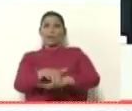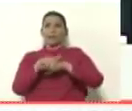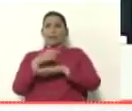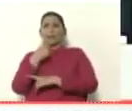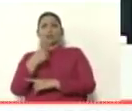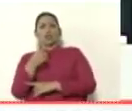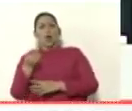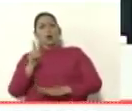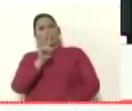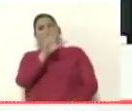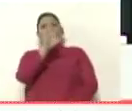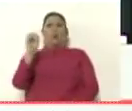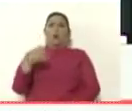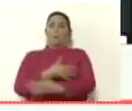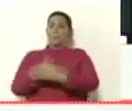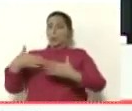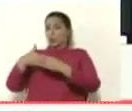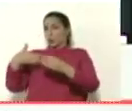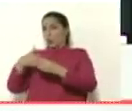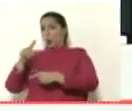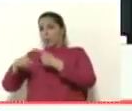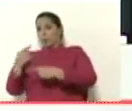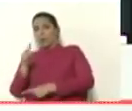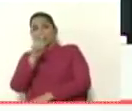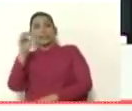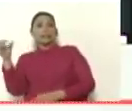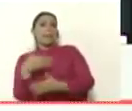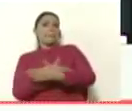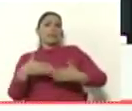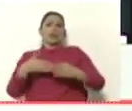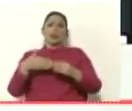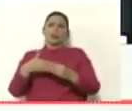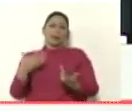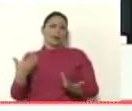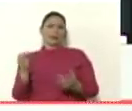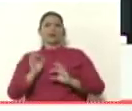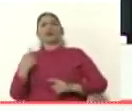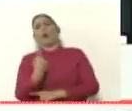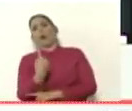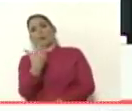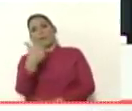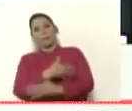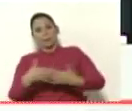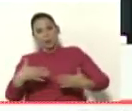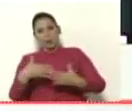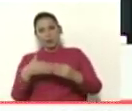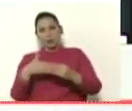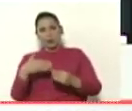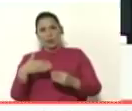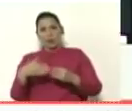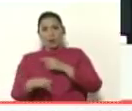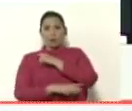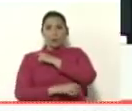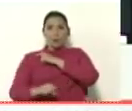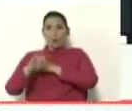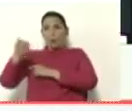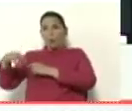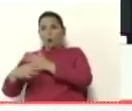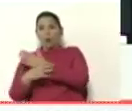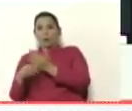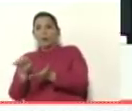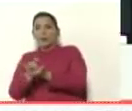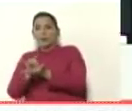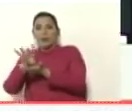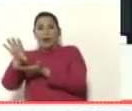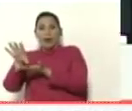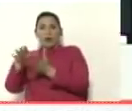que eran 150 millones de dólares después dijeron que eran 100 millones de dólares fueron 3 millones de dólares y se lo agarró Guaidó y dejaron a